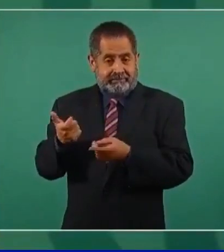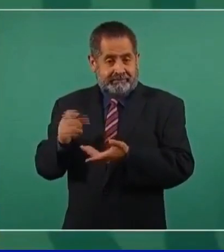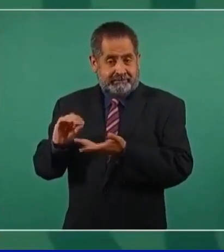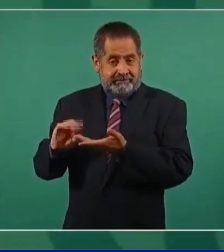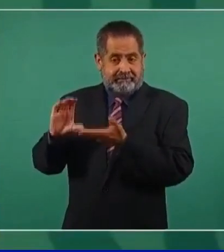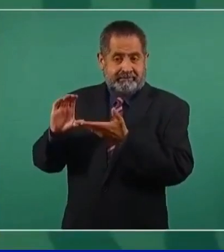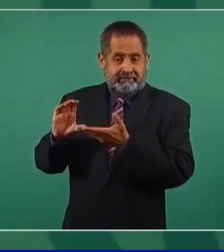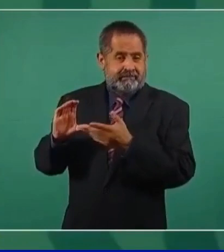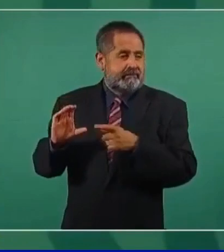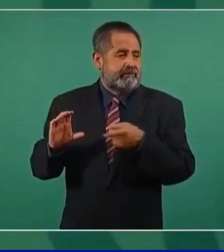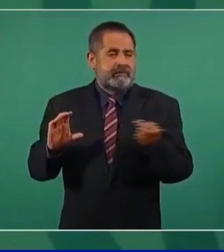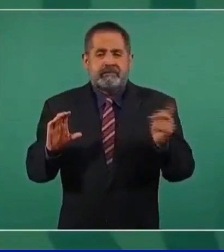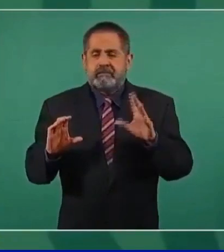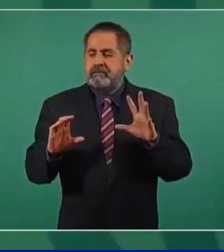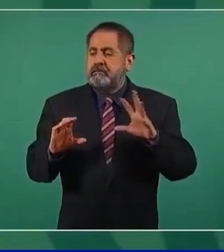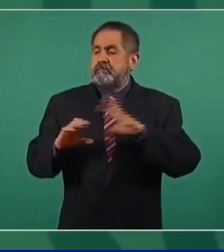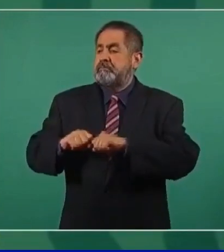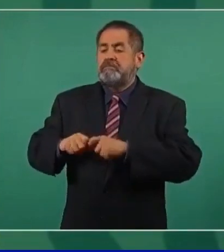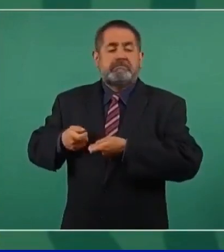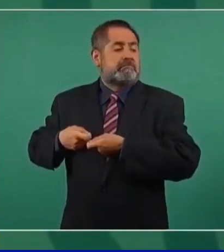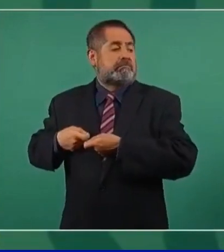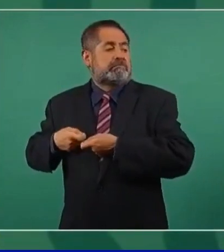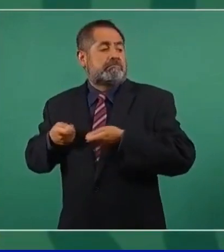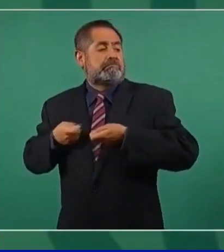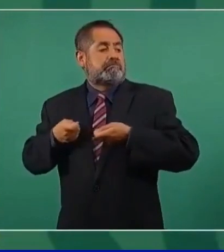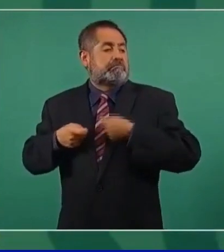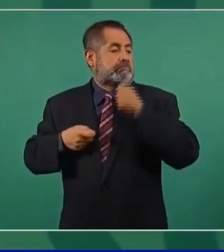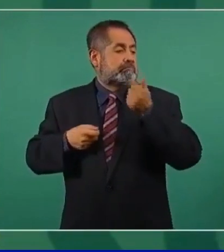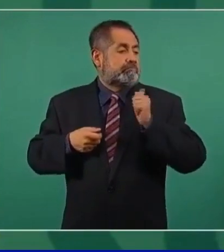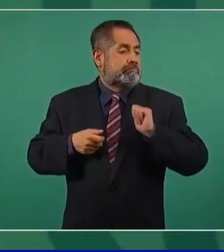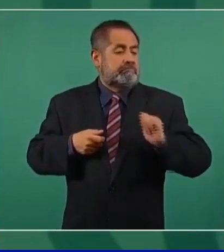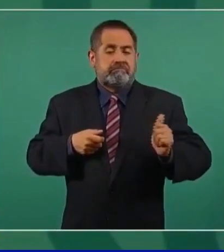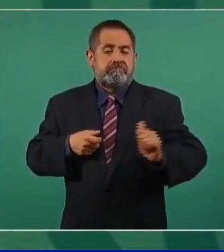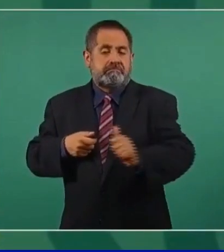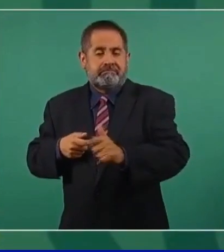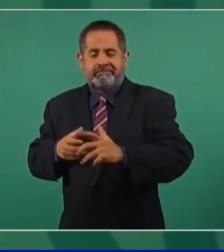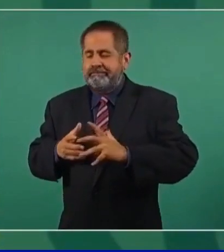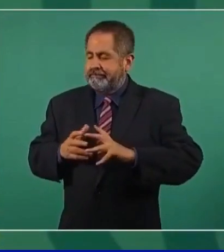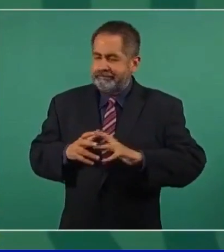por los grupos de intereses creados.